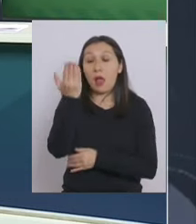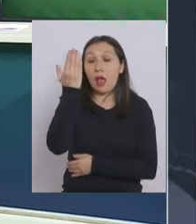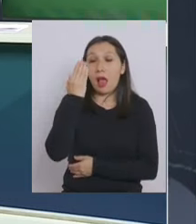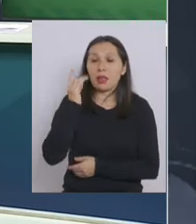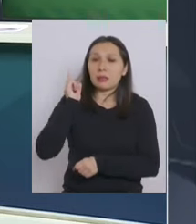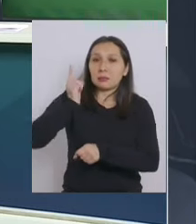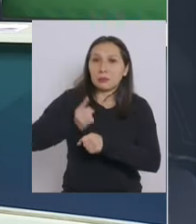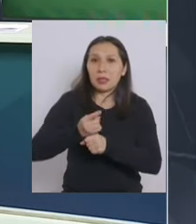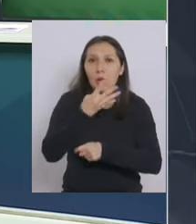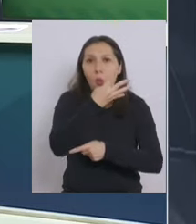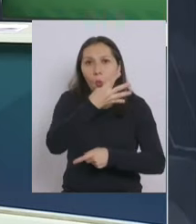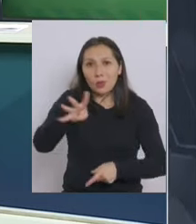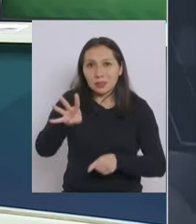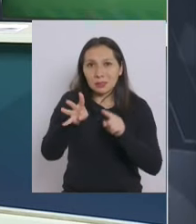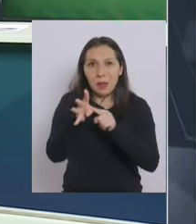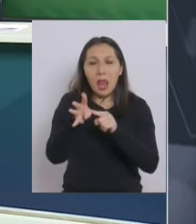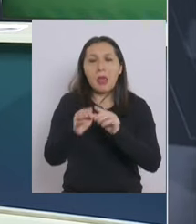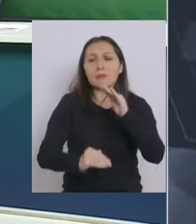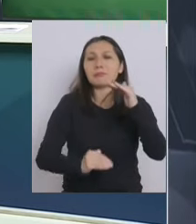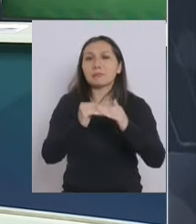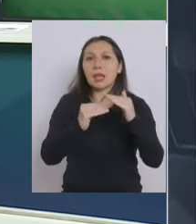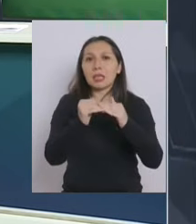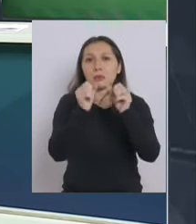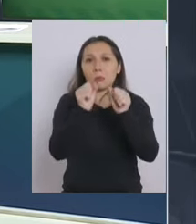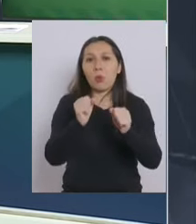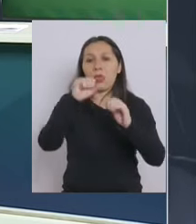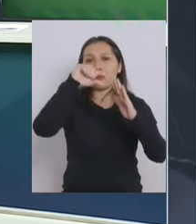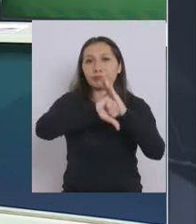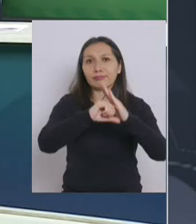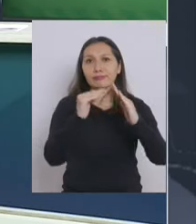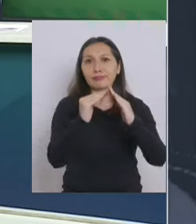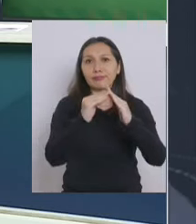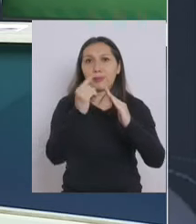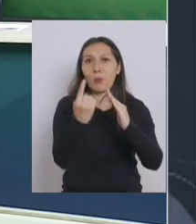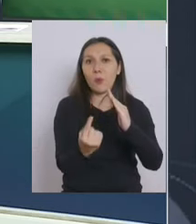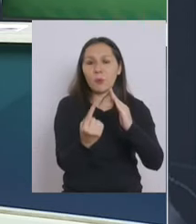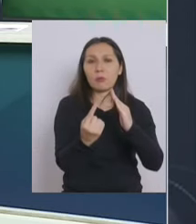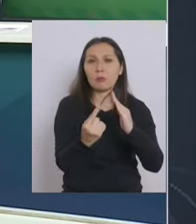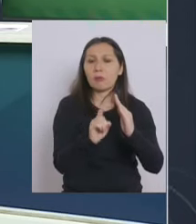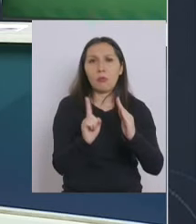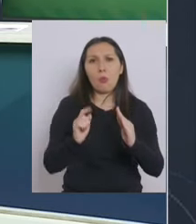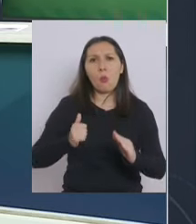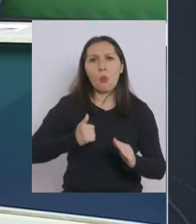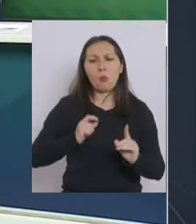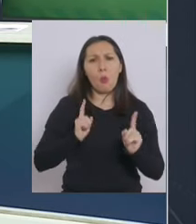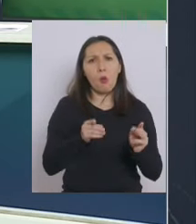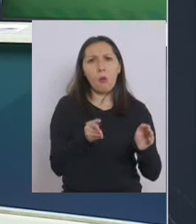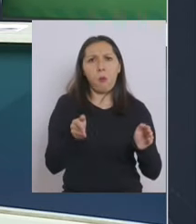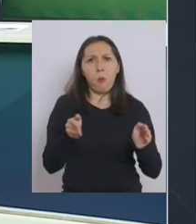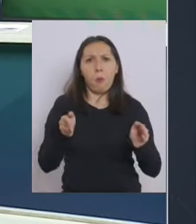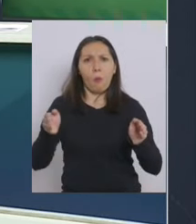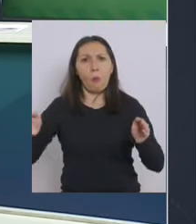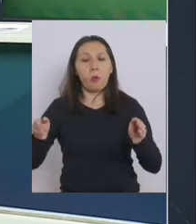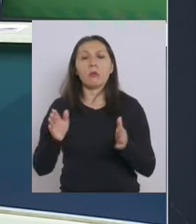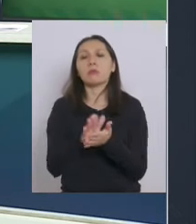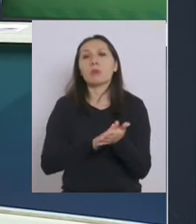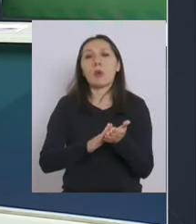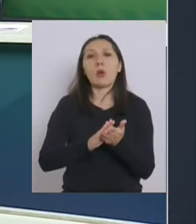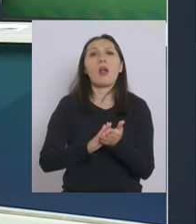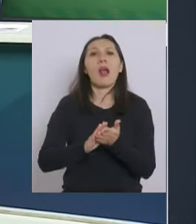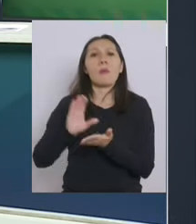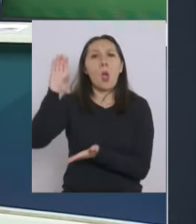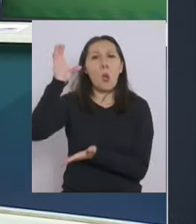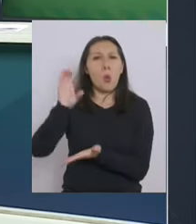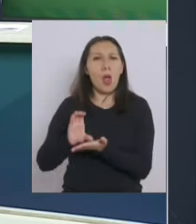impuesto estas cuatro semanas como máximo para una cuarentena sin embargo eso no se ha ido cumpliendo y le pongo el caso por ejemplo de Curan y